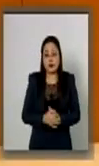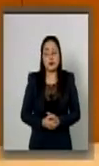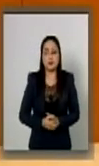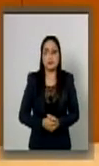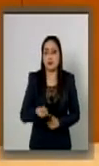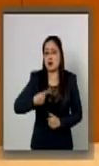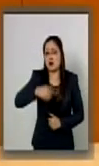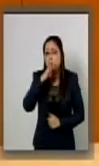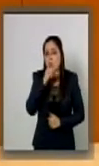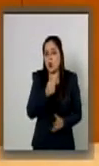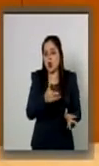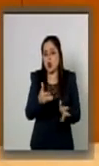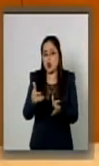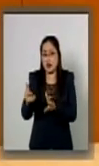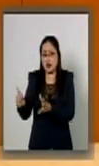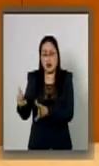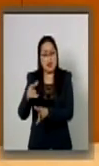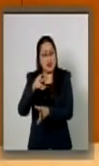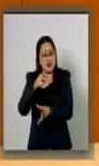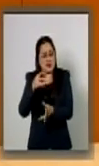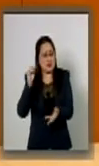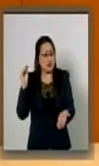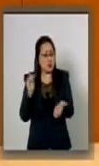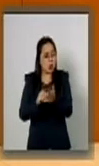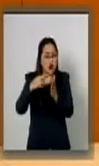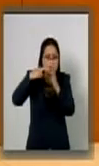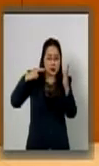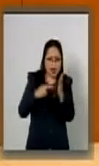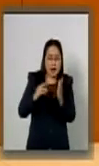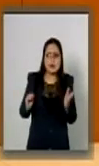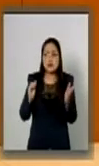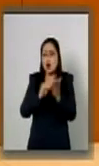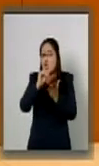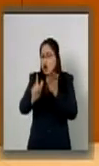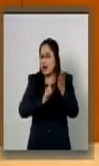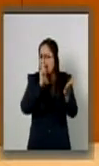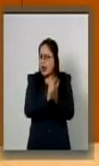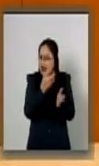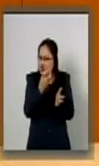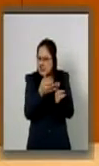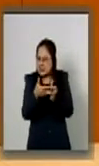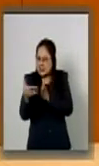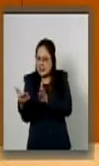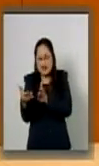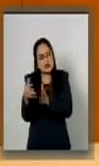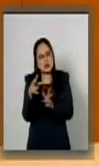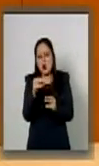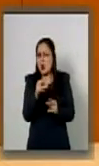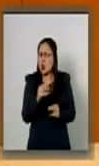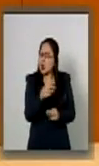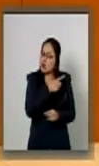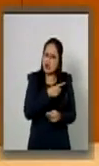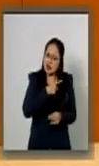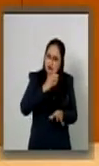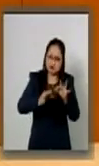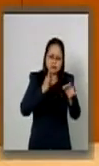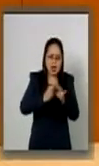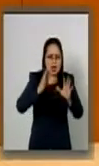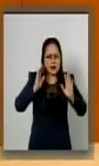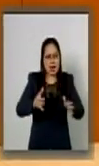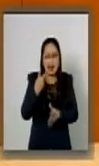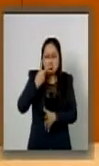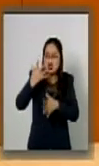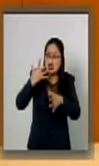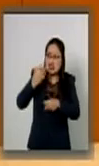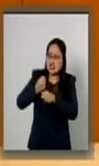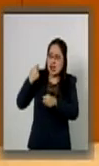podemos aplazar más la regulación de una situación de excepción que ha persistido en nuestro país por más de 10 años.